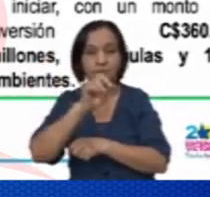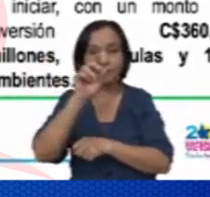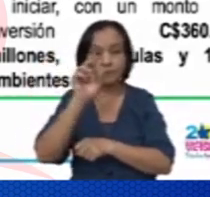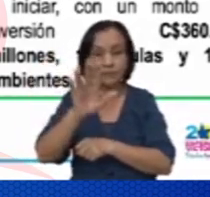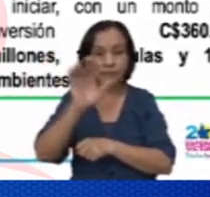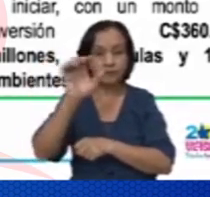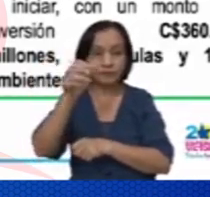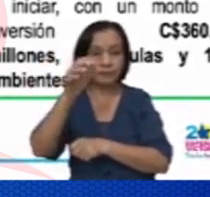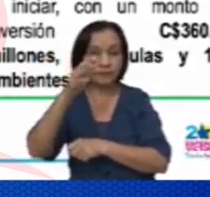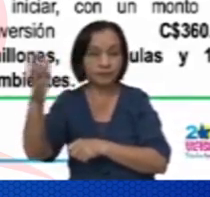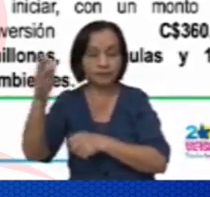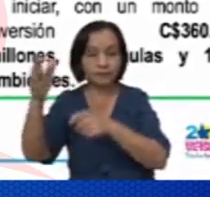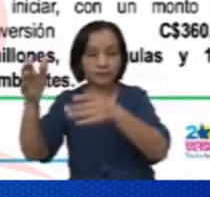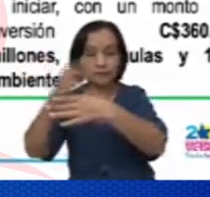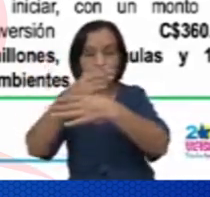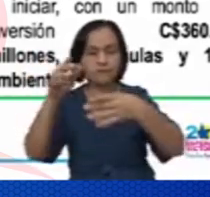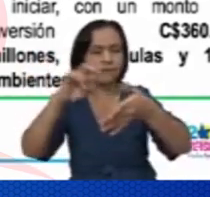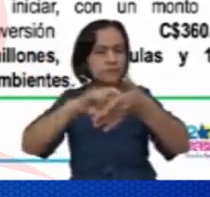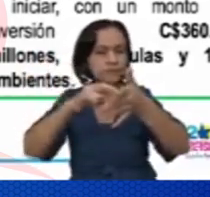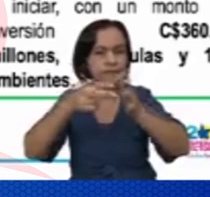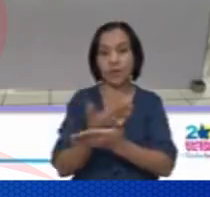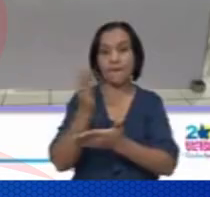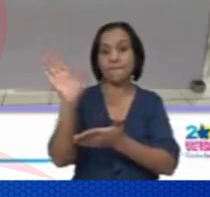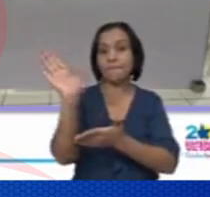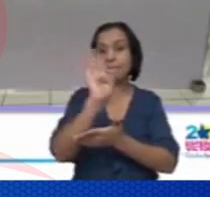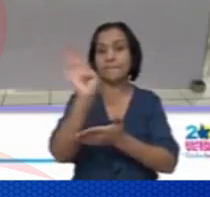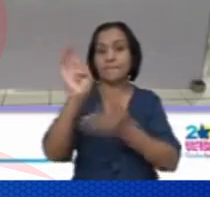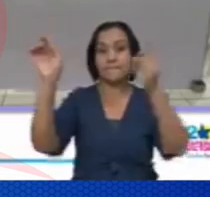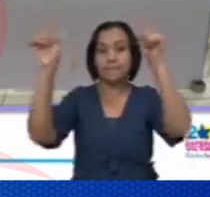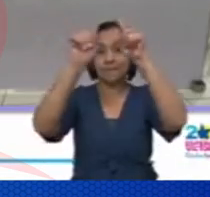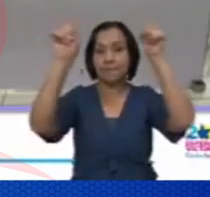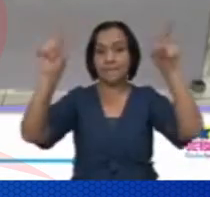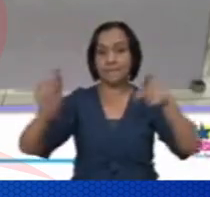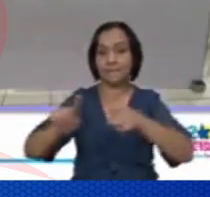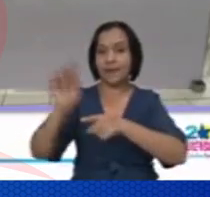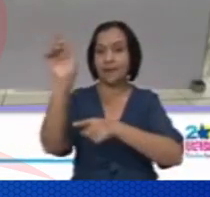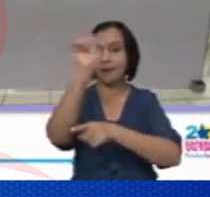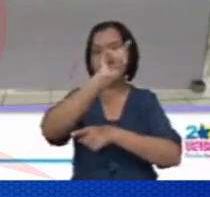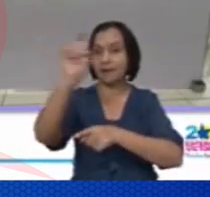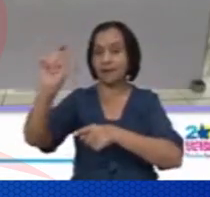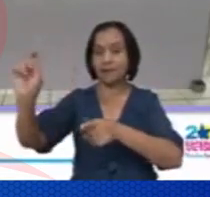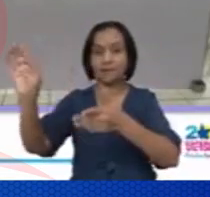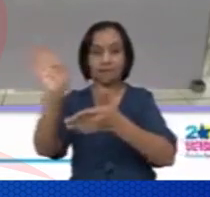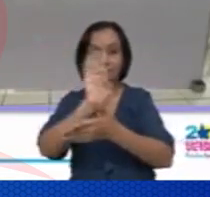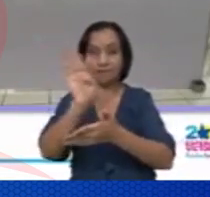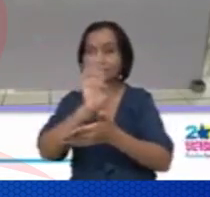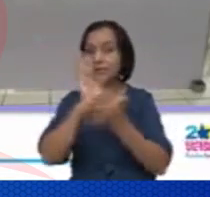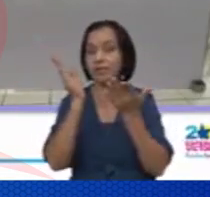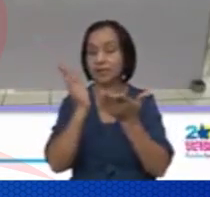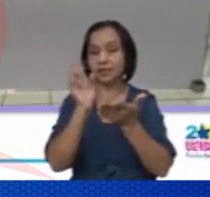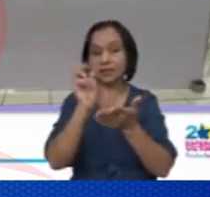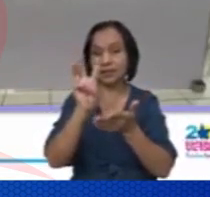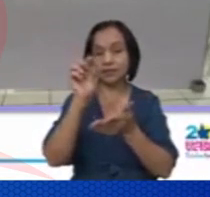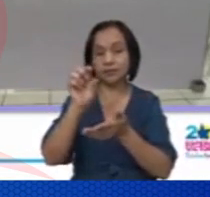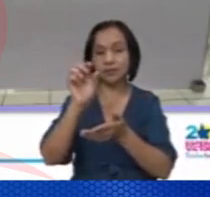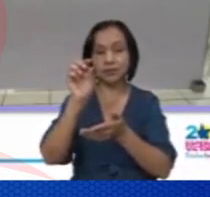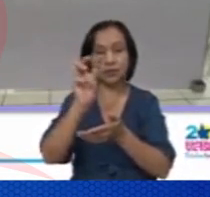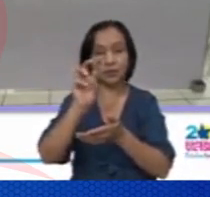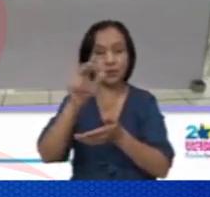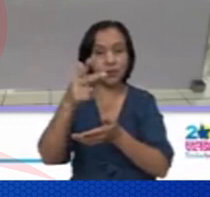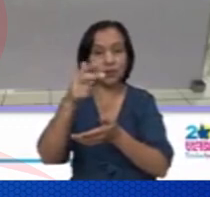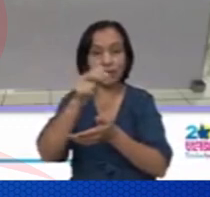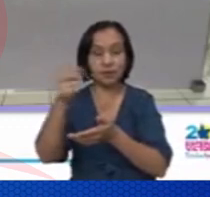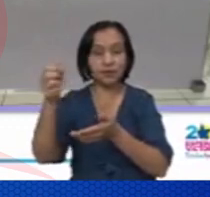ambientes complementarios. Los ambientes complementarios hablamos de los laboratorios de física, de química, la biblioteca, estamos hablando